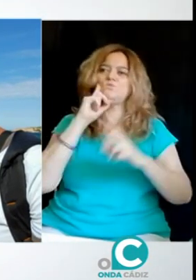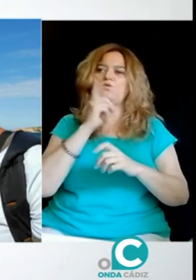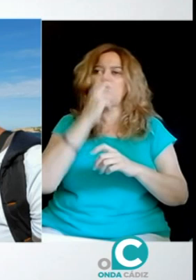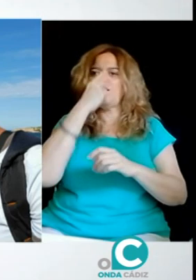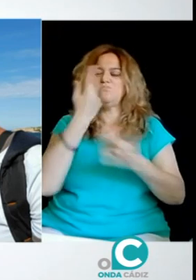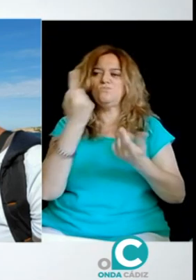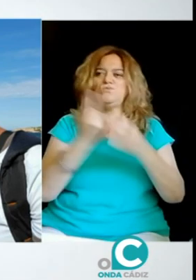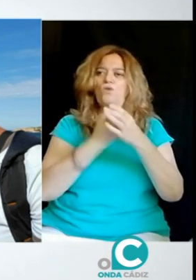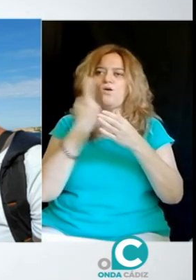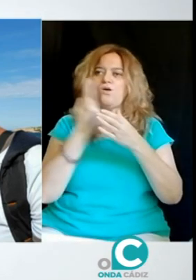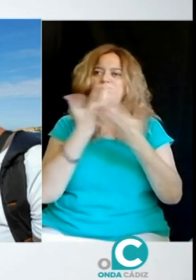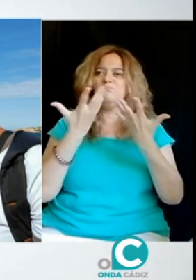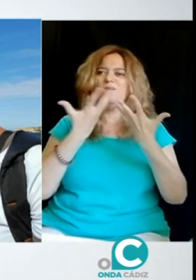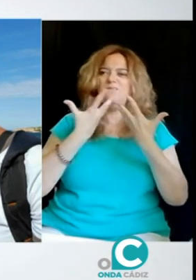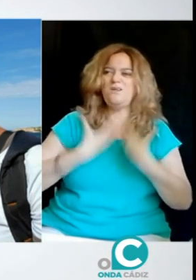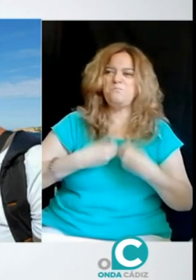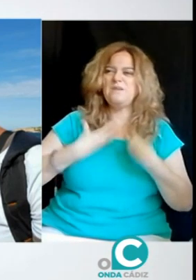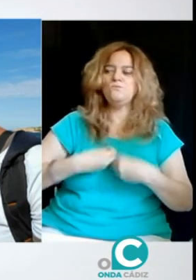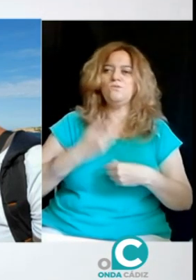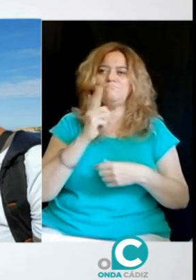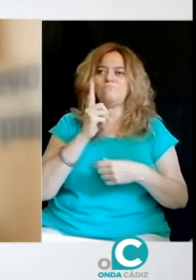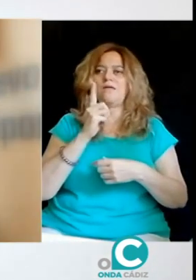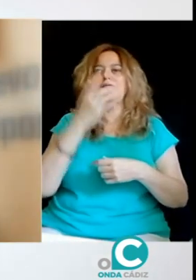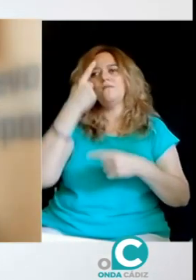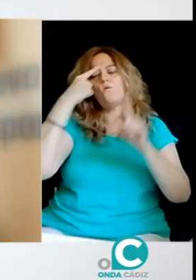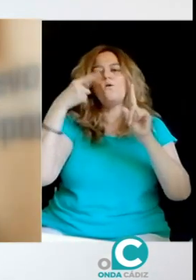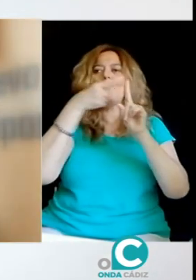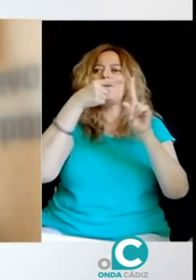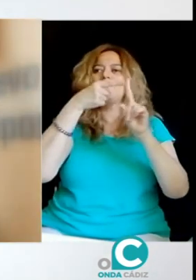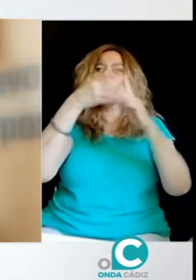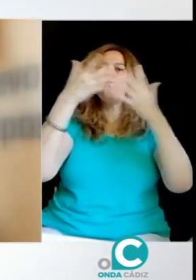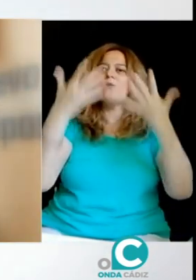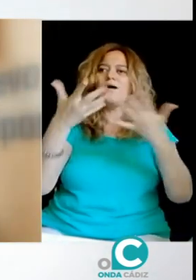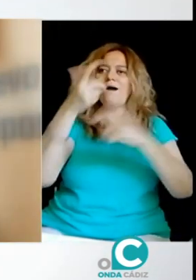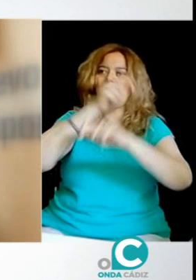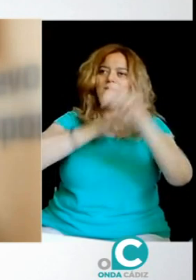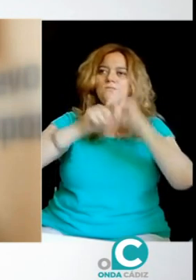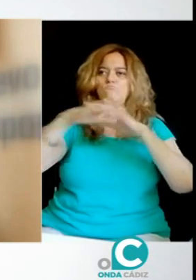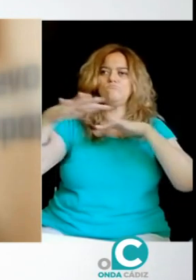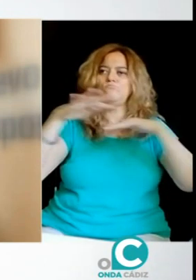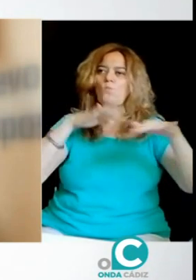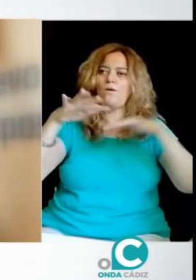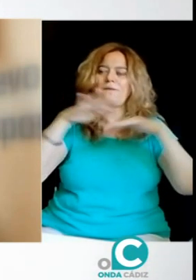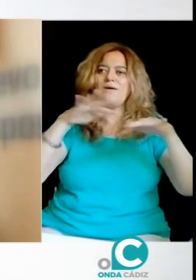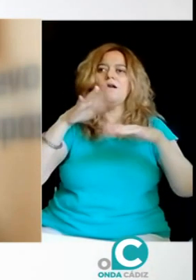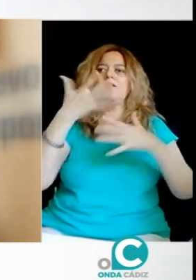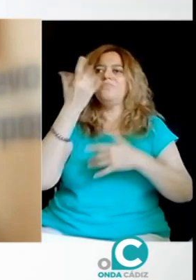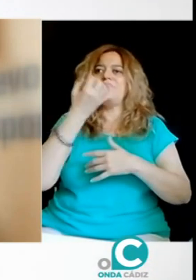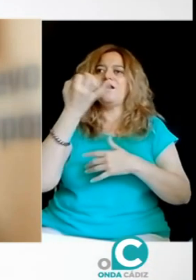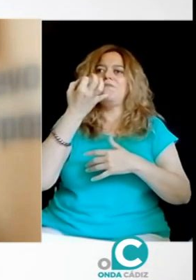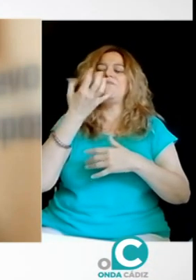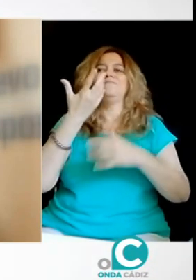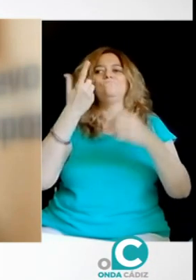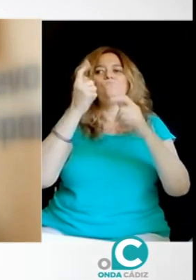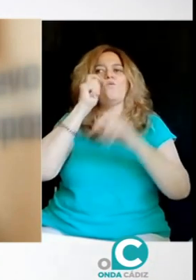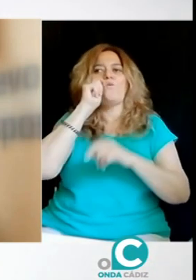aquí en Andalucía. Sobre todo, bueno, para los derechos de las personas sordociegas y que, sobre todo, no